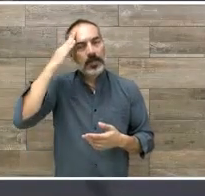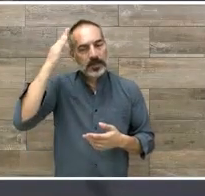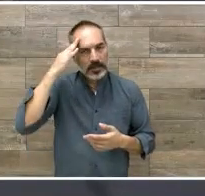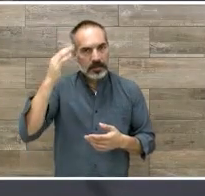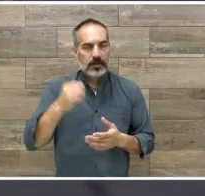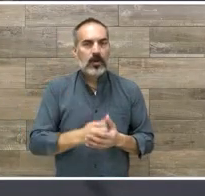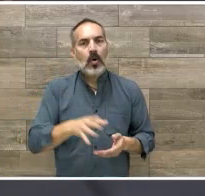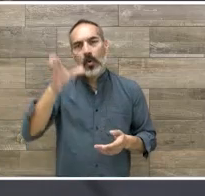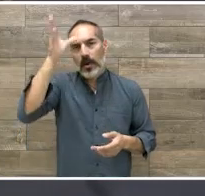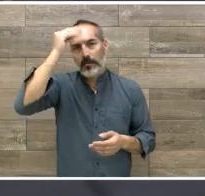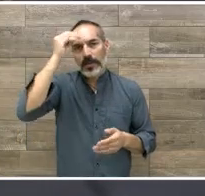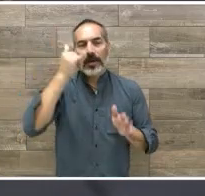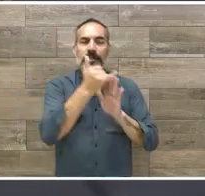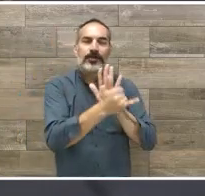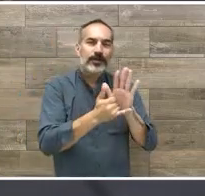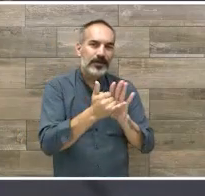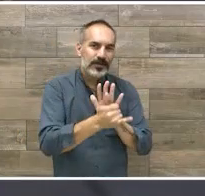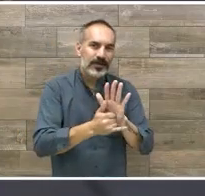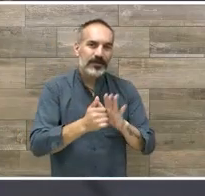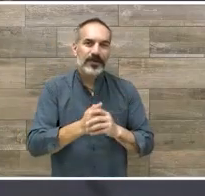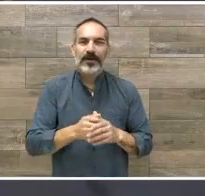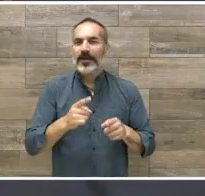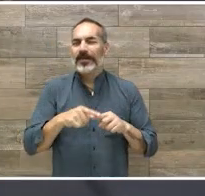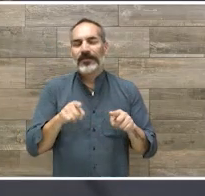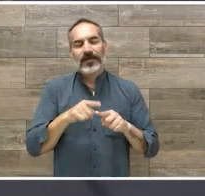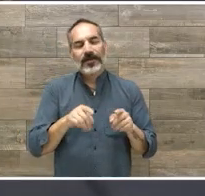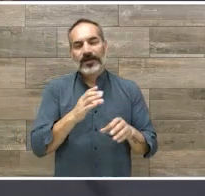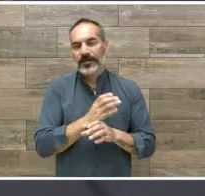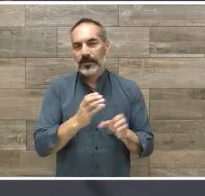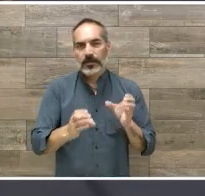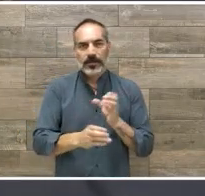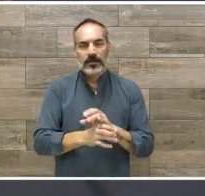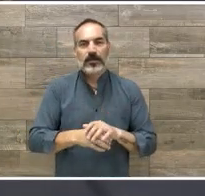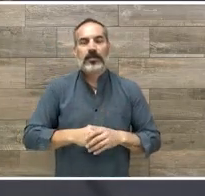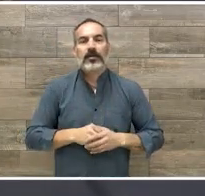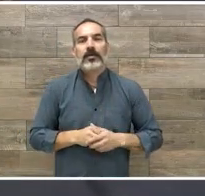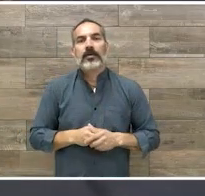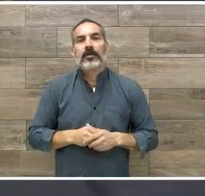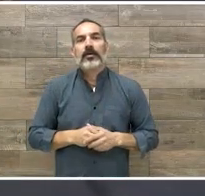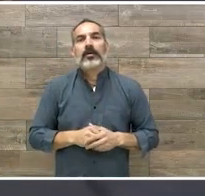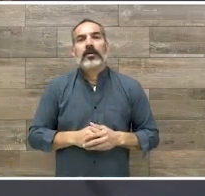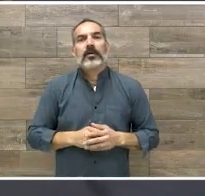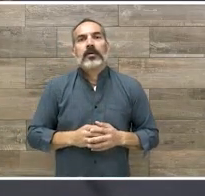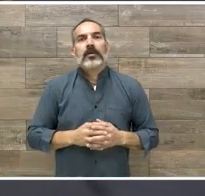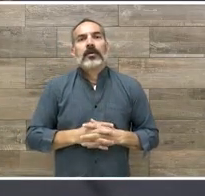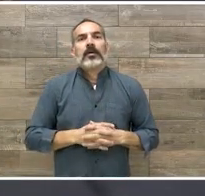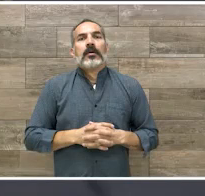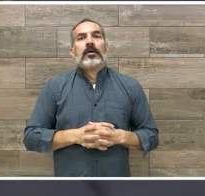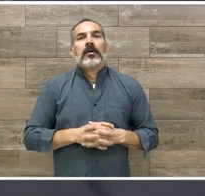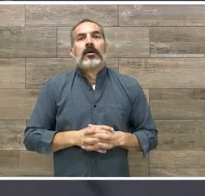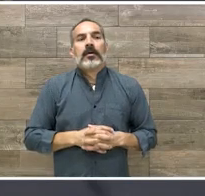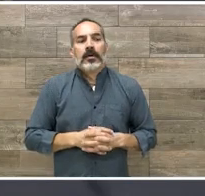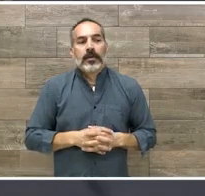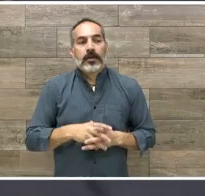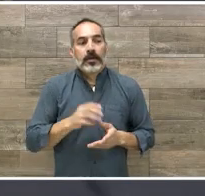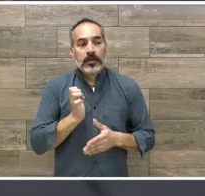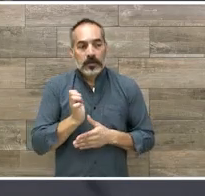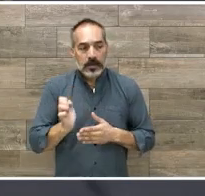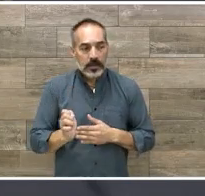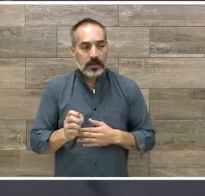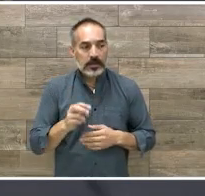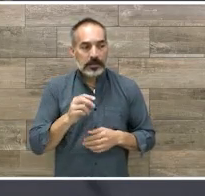de de youtube o aprenden digamos que de diferentes plataformas entonces es muy cierto que